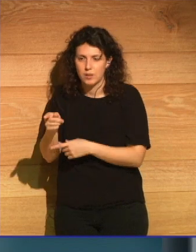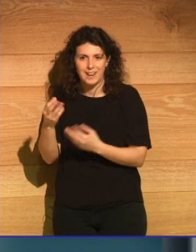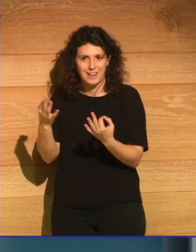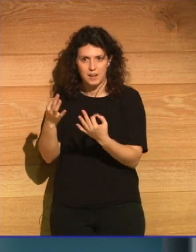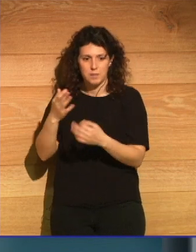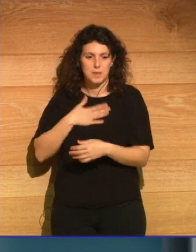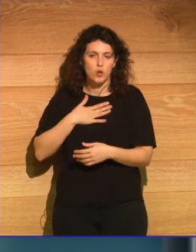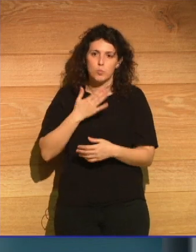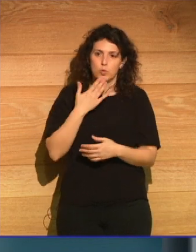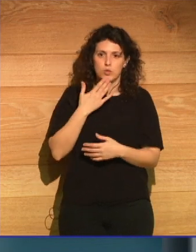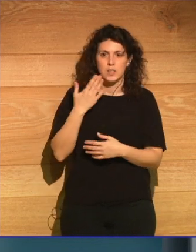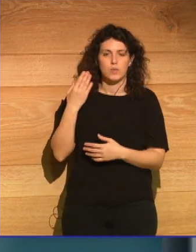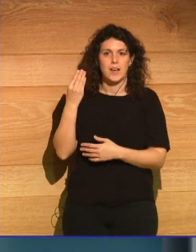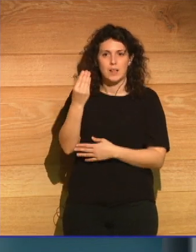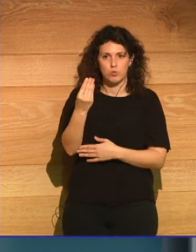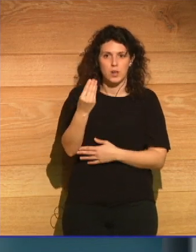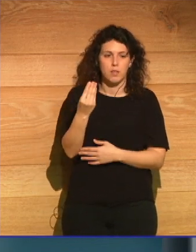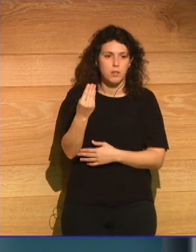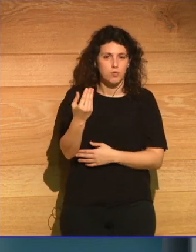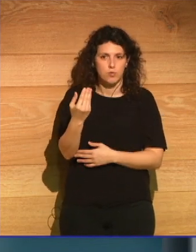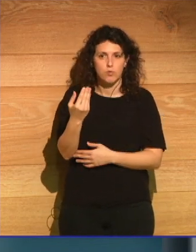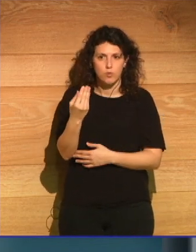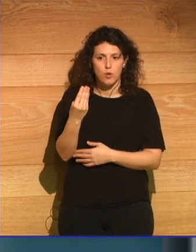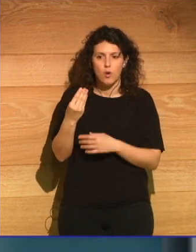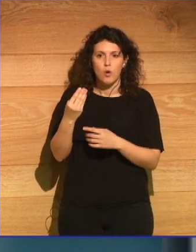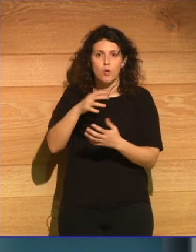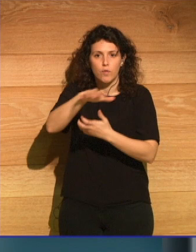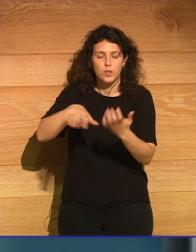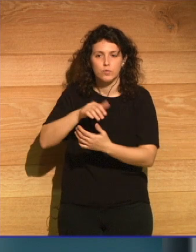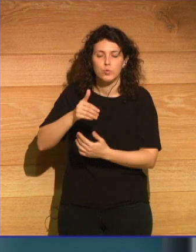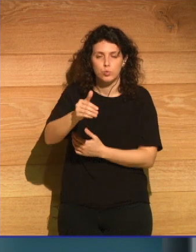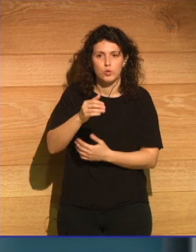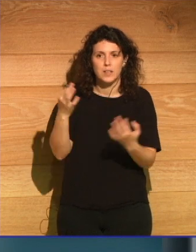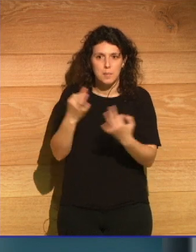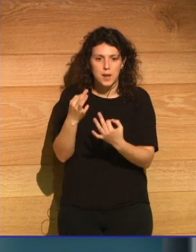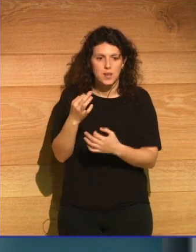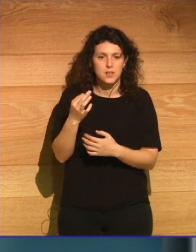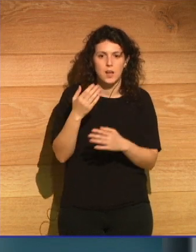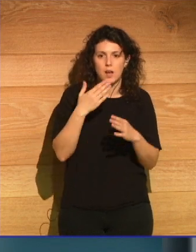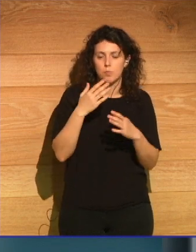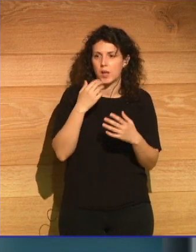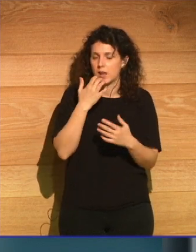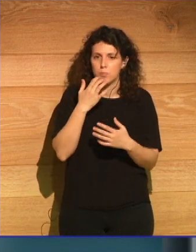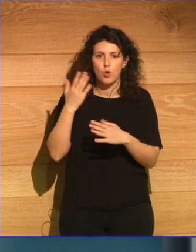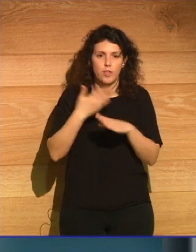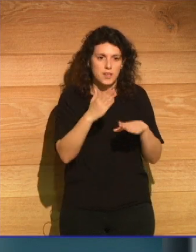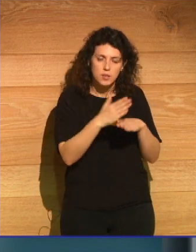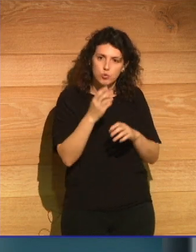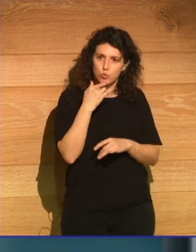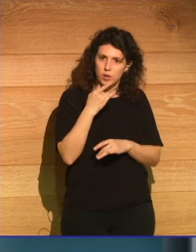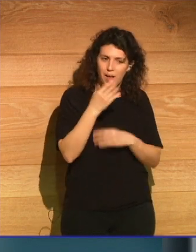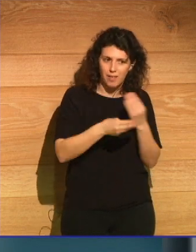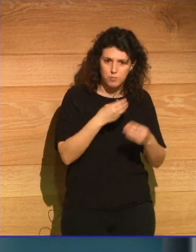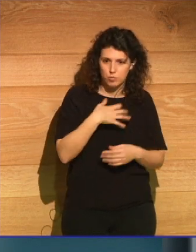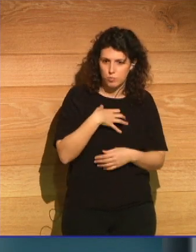que pueden llegar a ser estos conflictos futuros que podemos tener con los desechos nucleares, por ejemplo. Quizá cuando